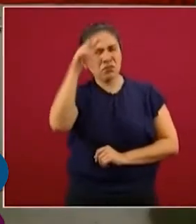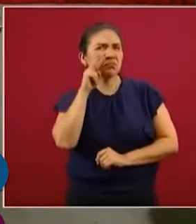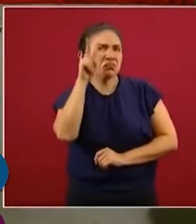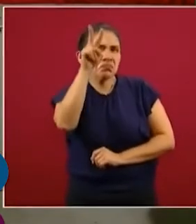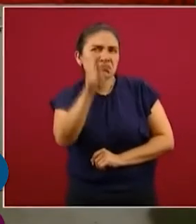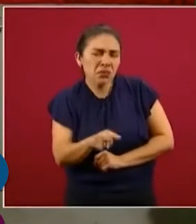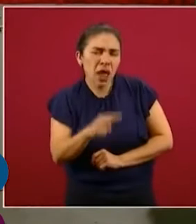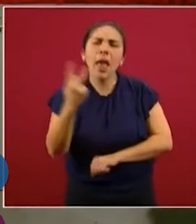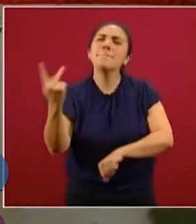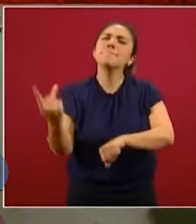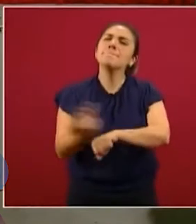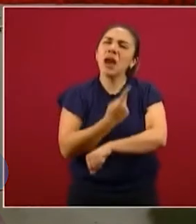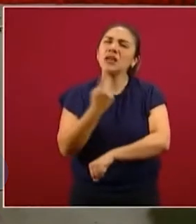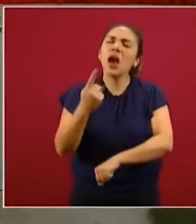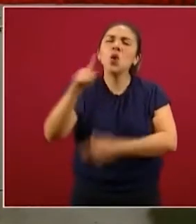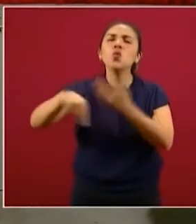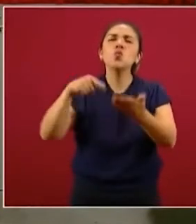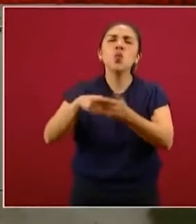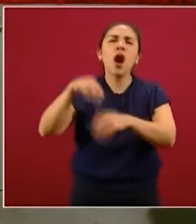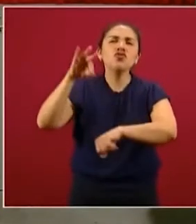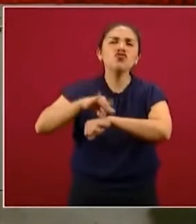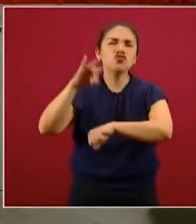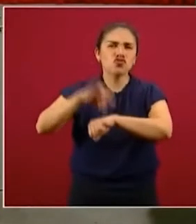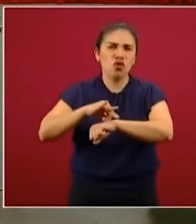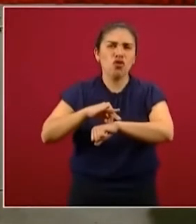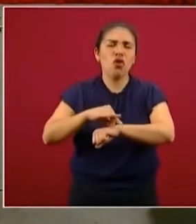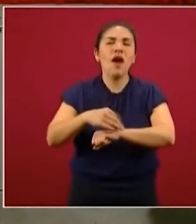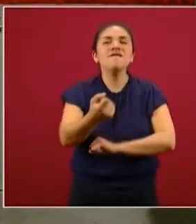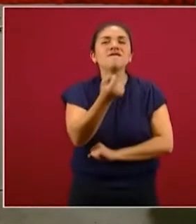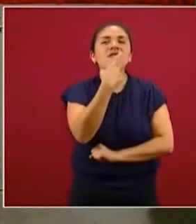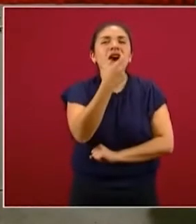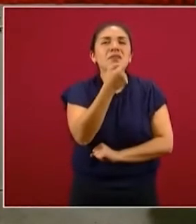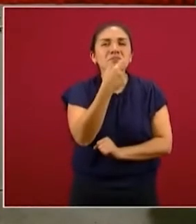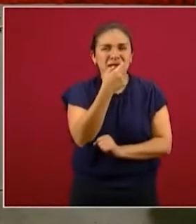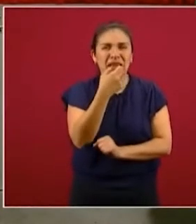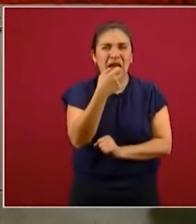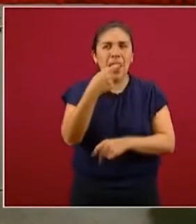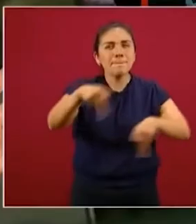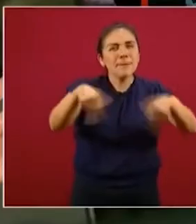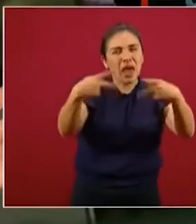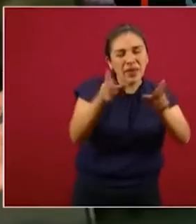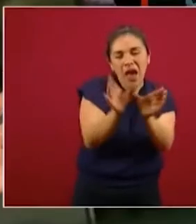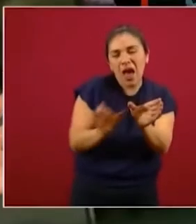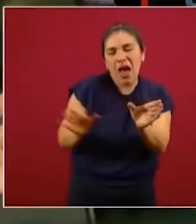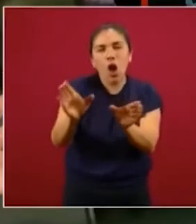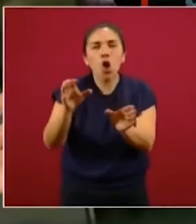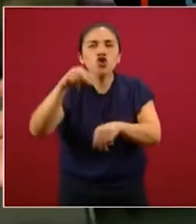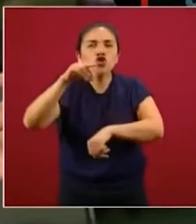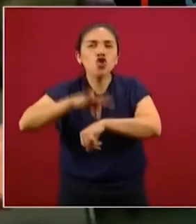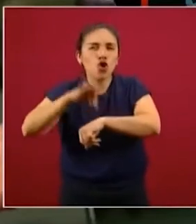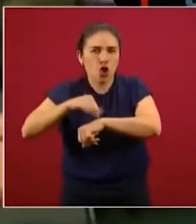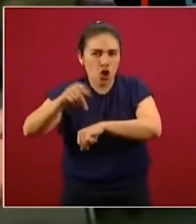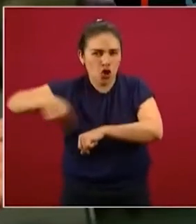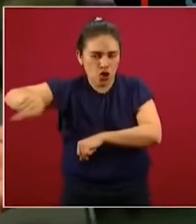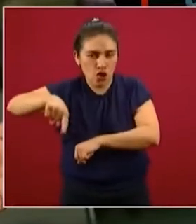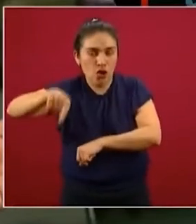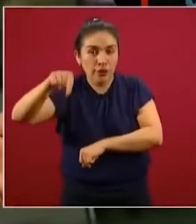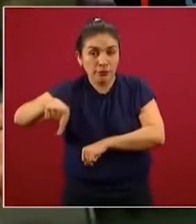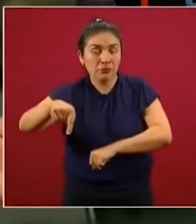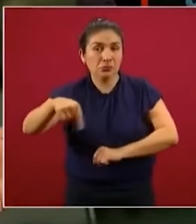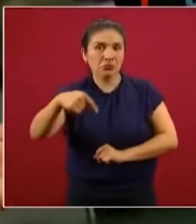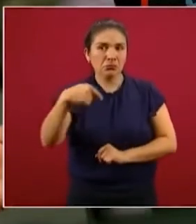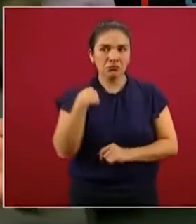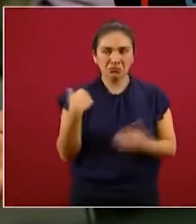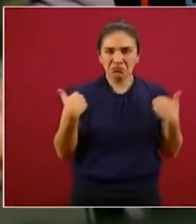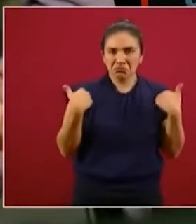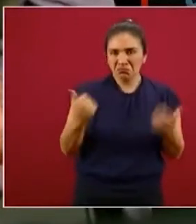pasa con estos consultorios adyacentes a las farmacias. No sé si mi lógica me habla de que